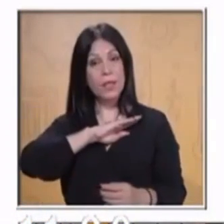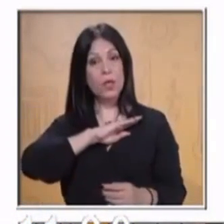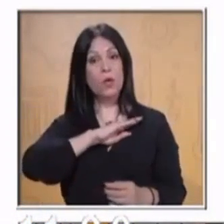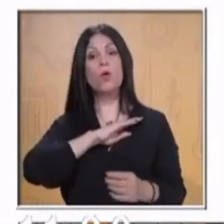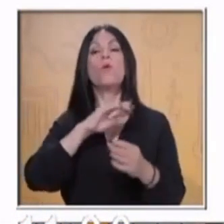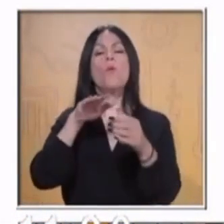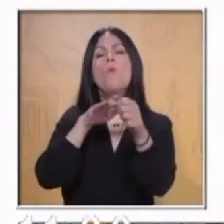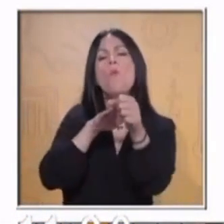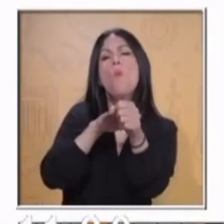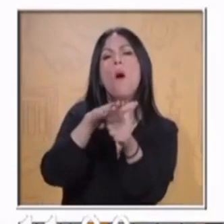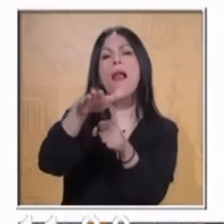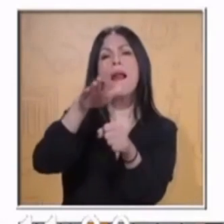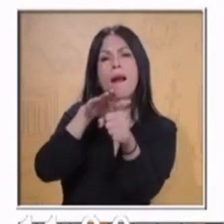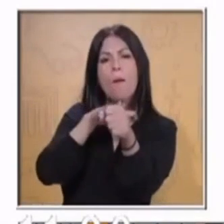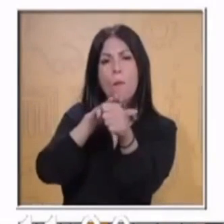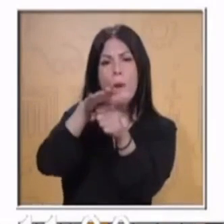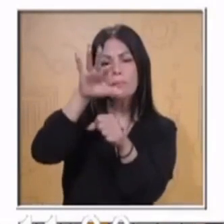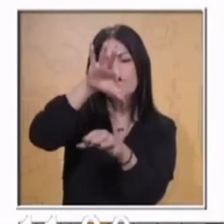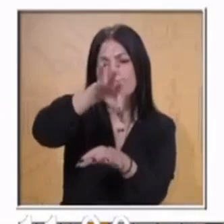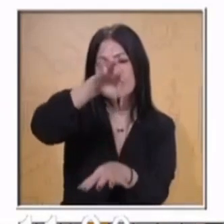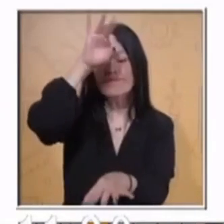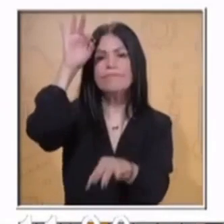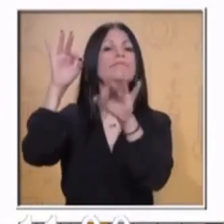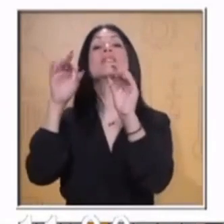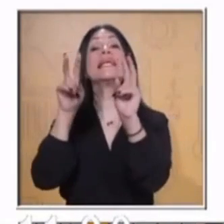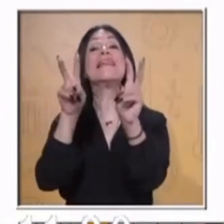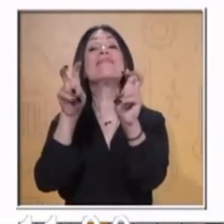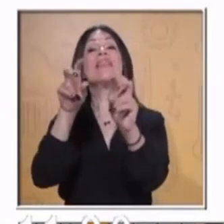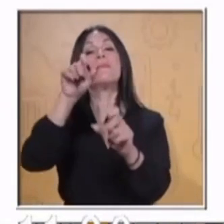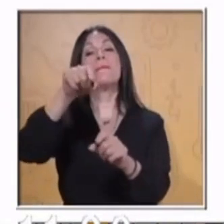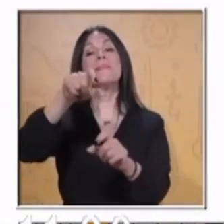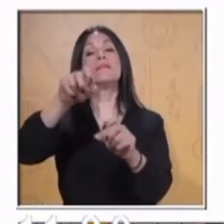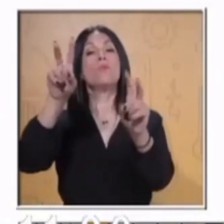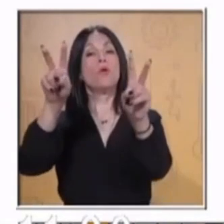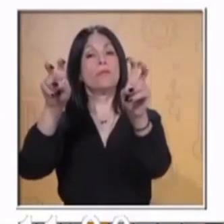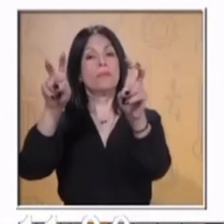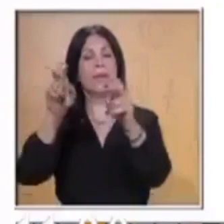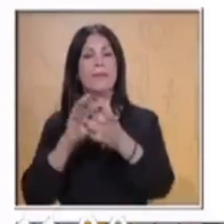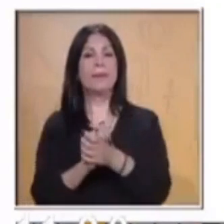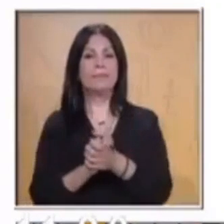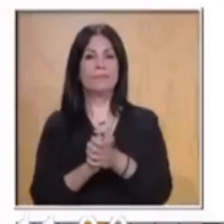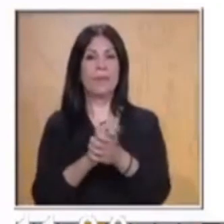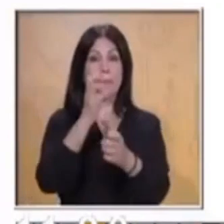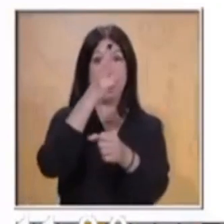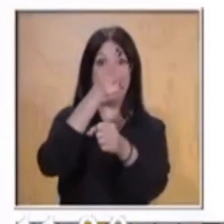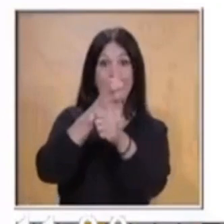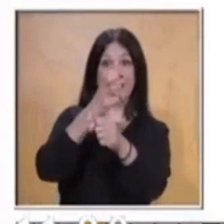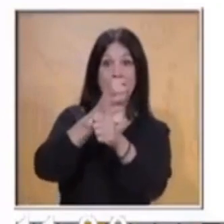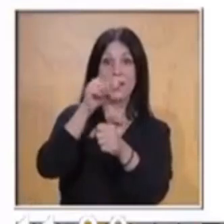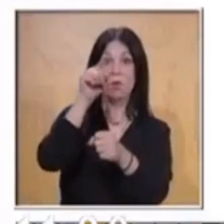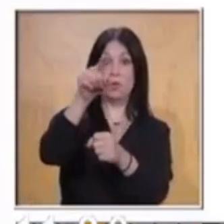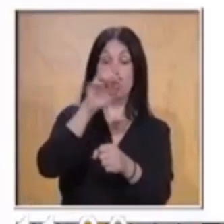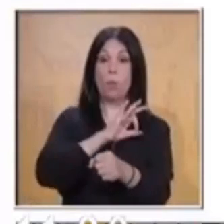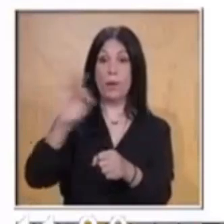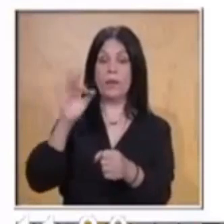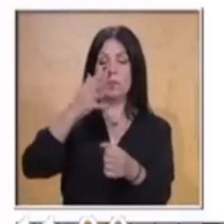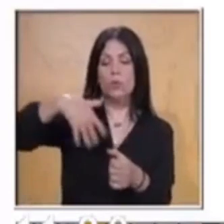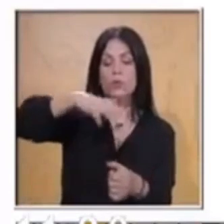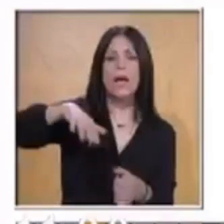derivan de este tema importante. Para el grado de tercer grado viene la página